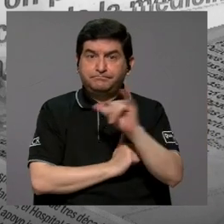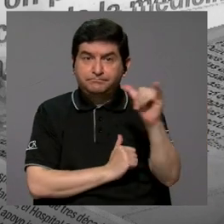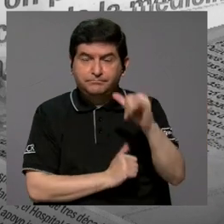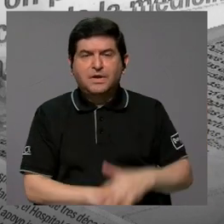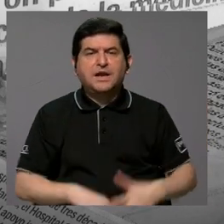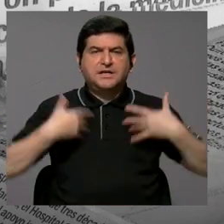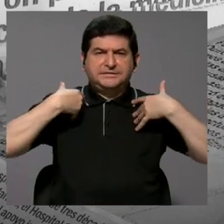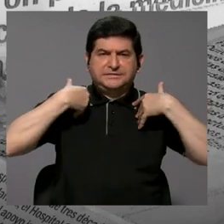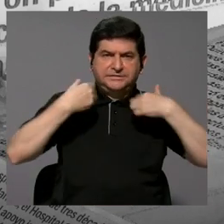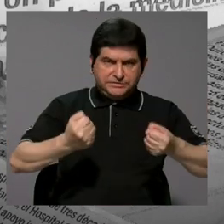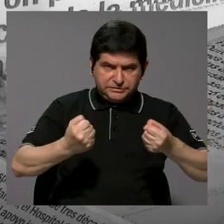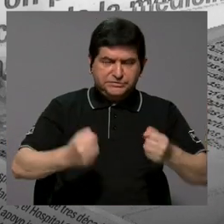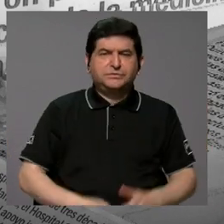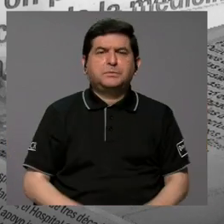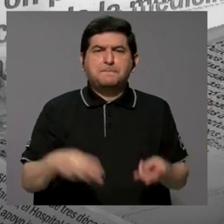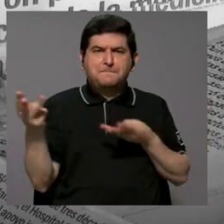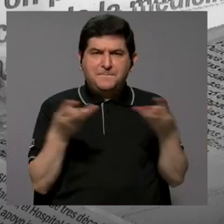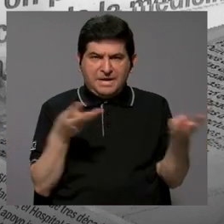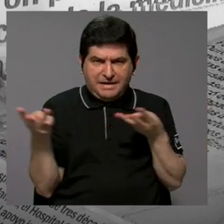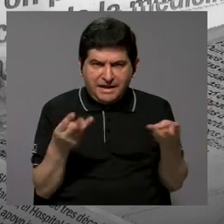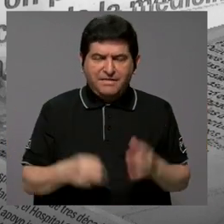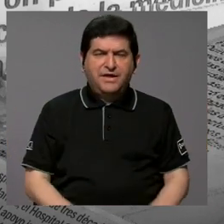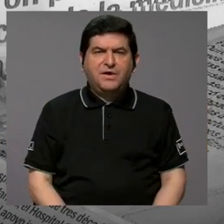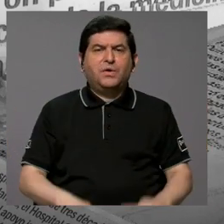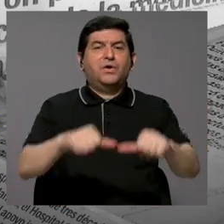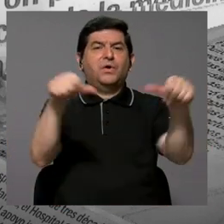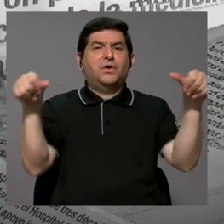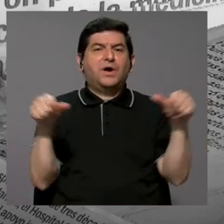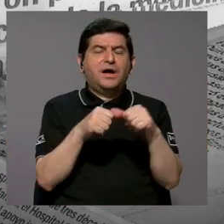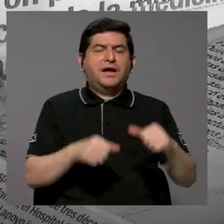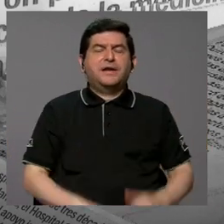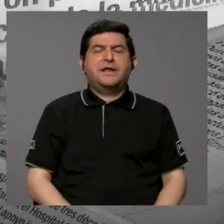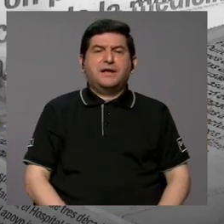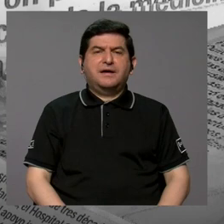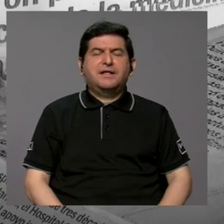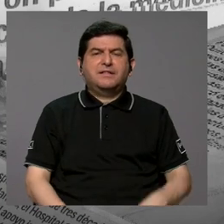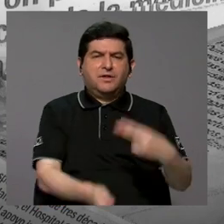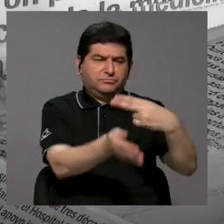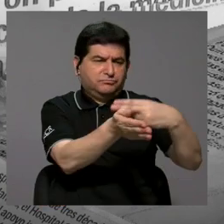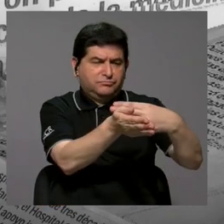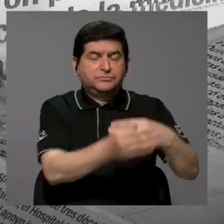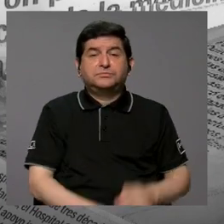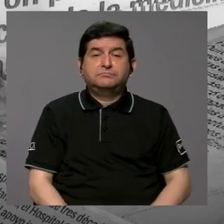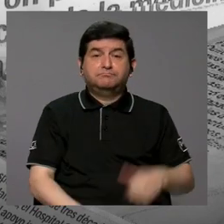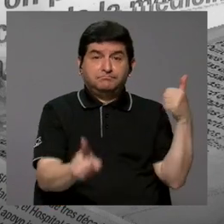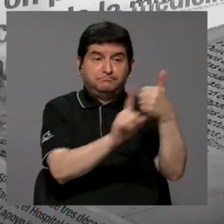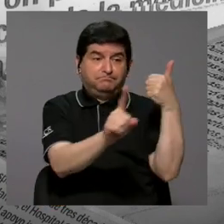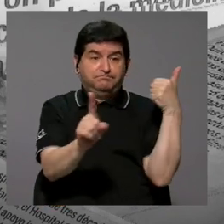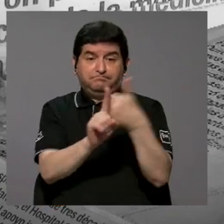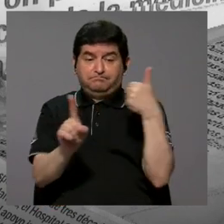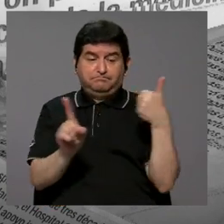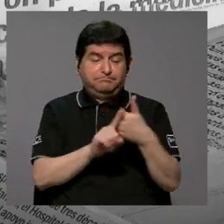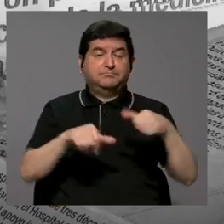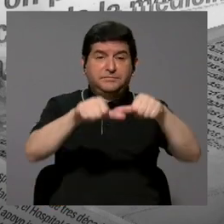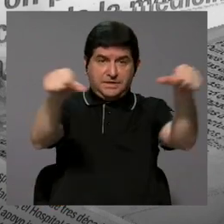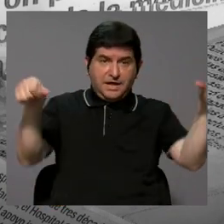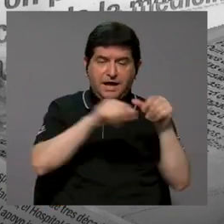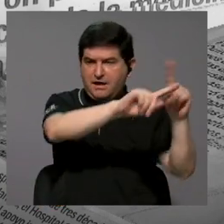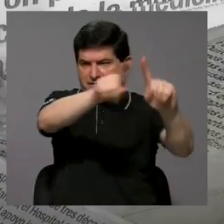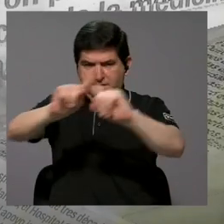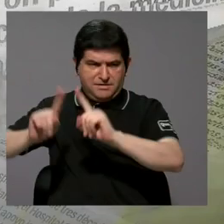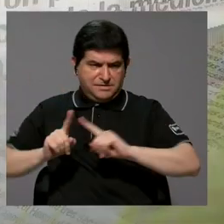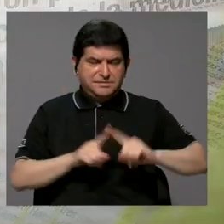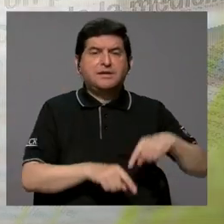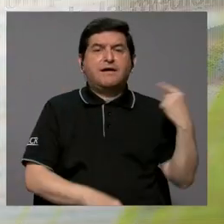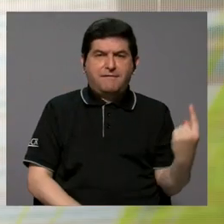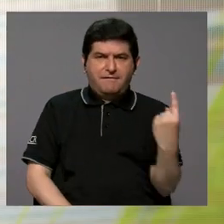la de salud, la de marketing, la del sector hospitalario. Entonces está impactando cada uno de los sectores y por